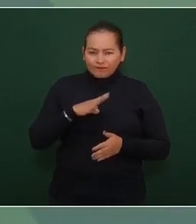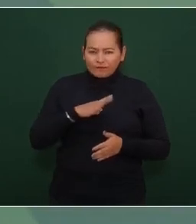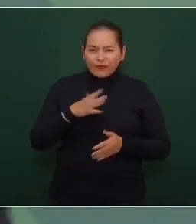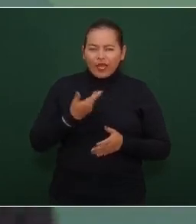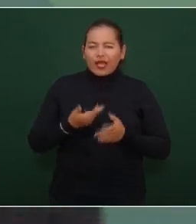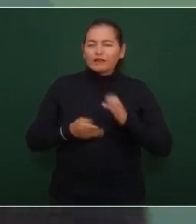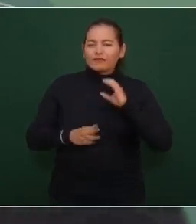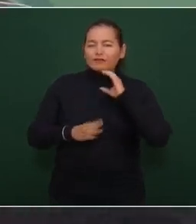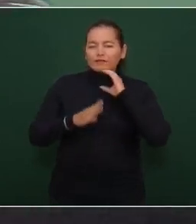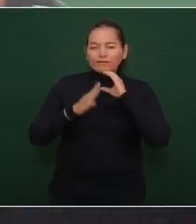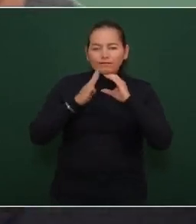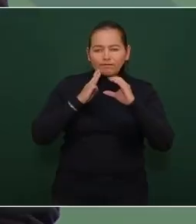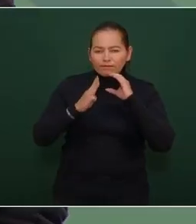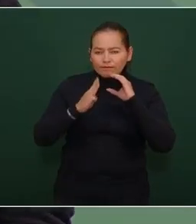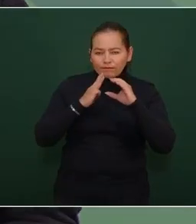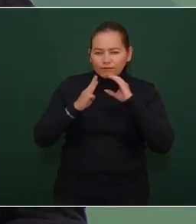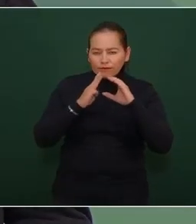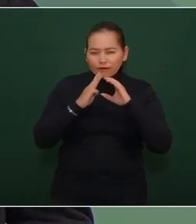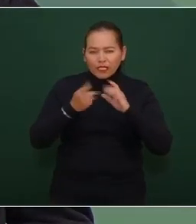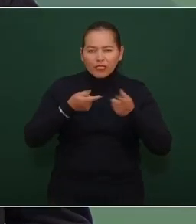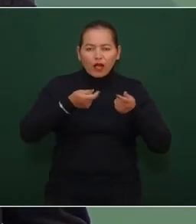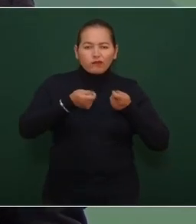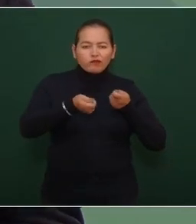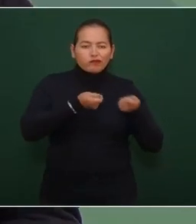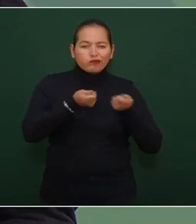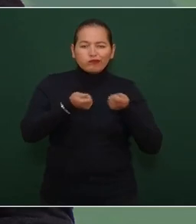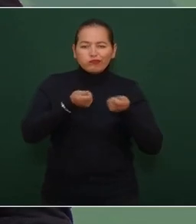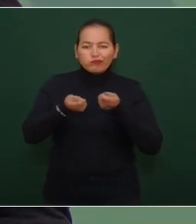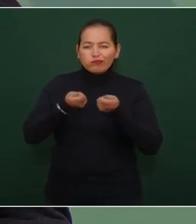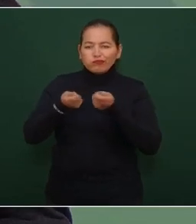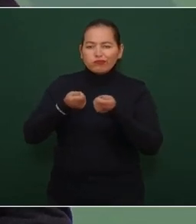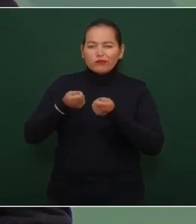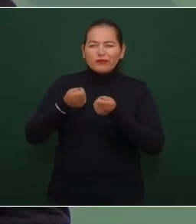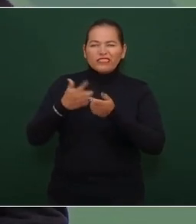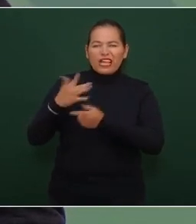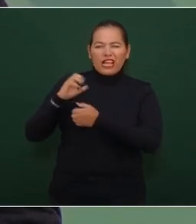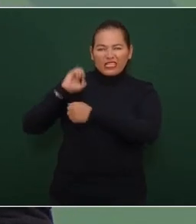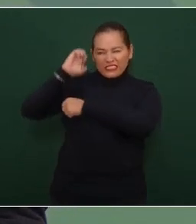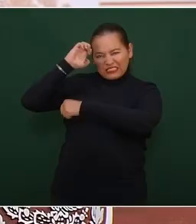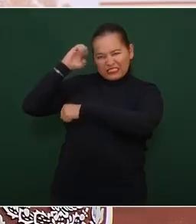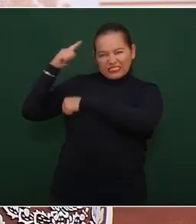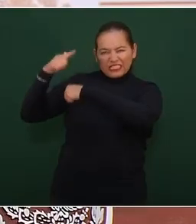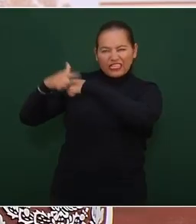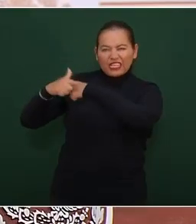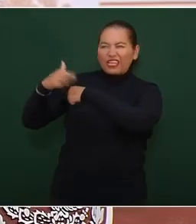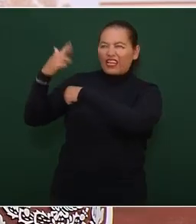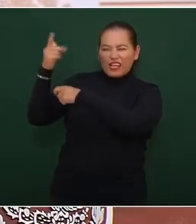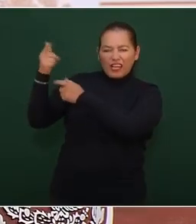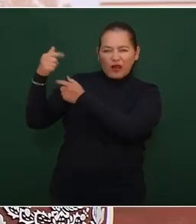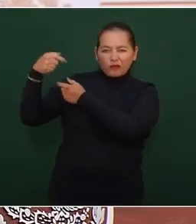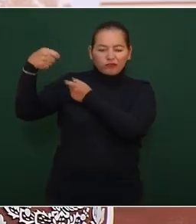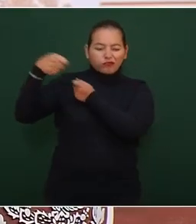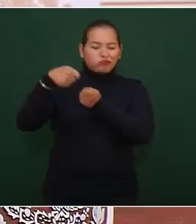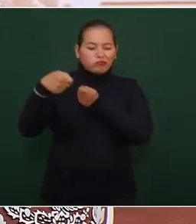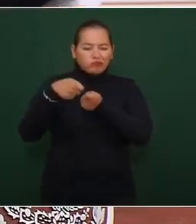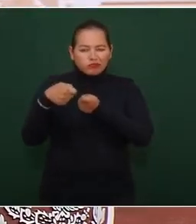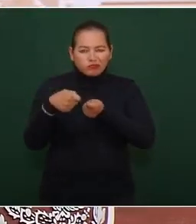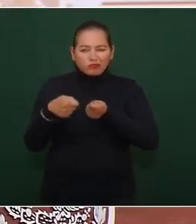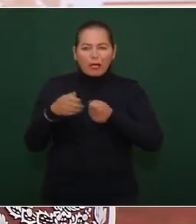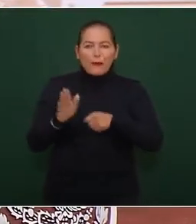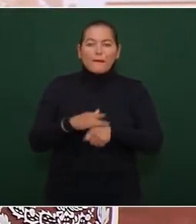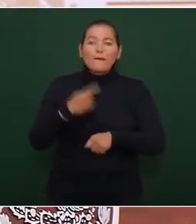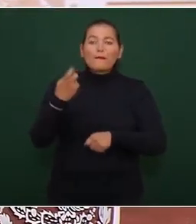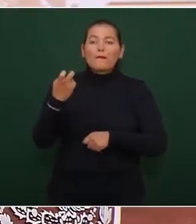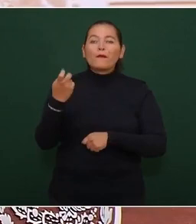los medios de manipulación en México con honrosas excepciones porque parte de esta